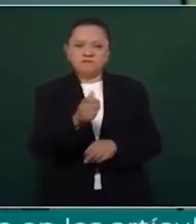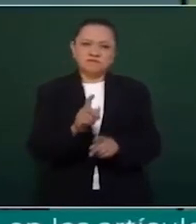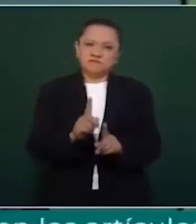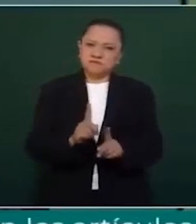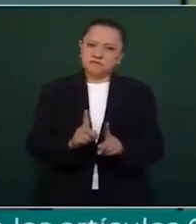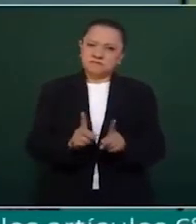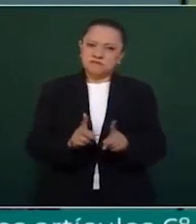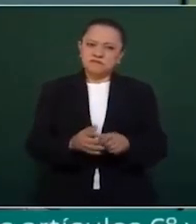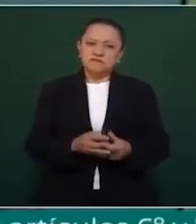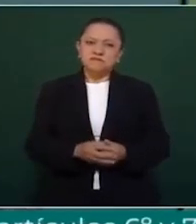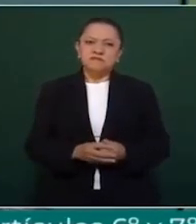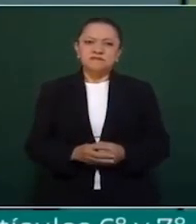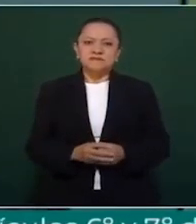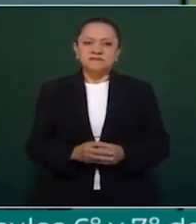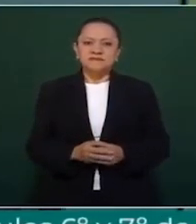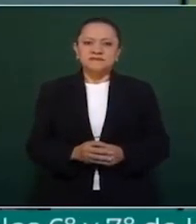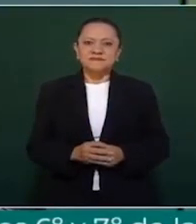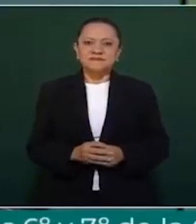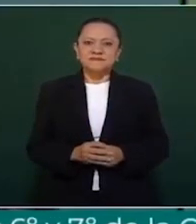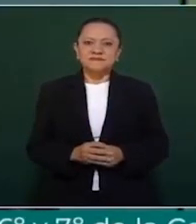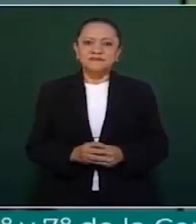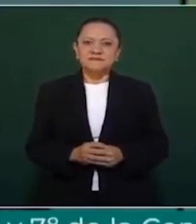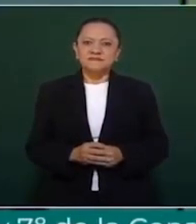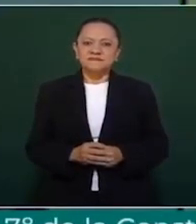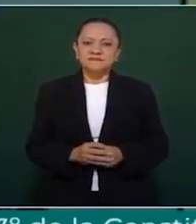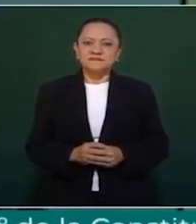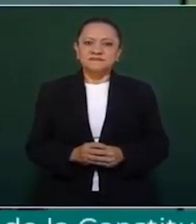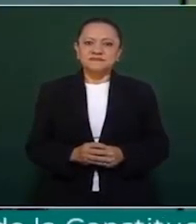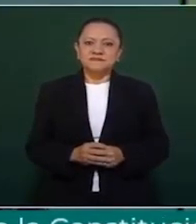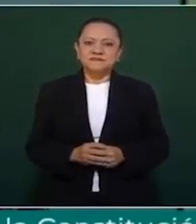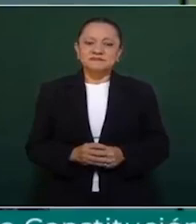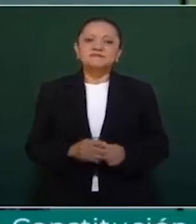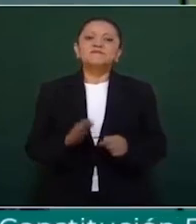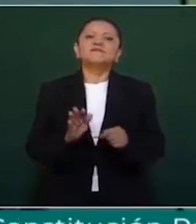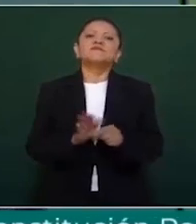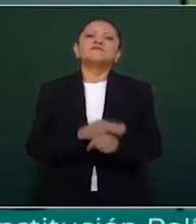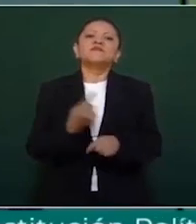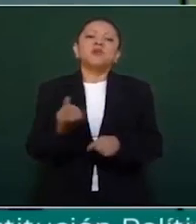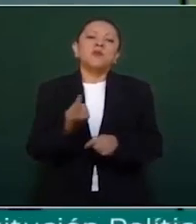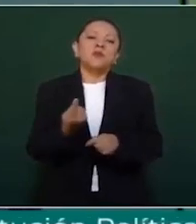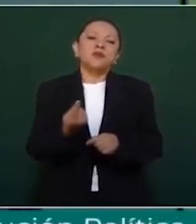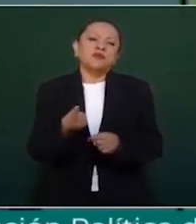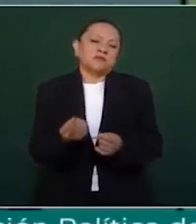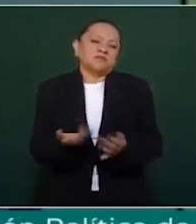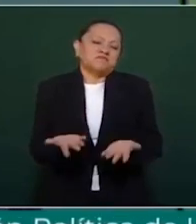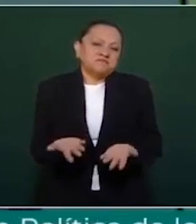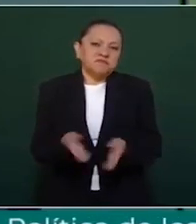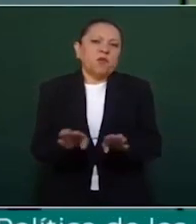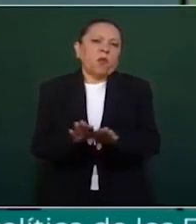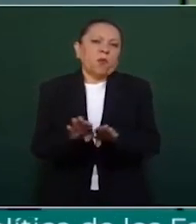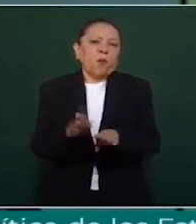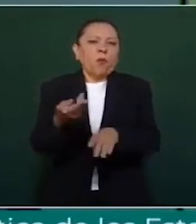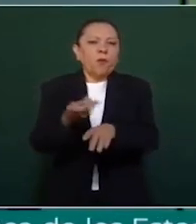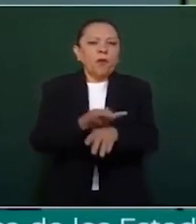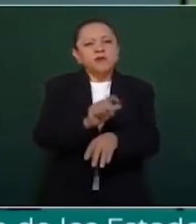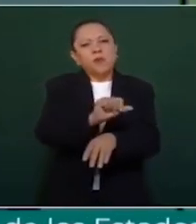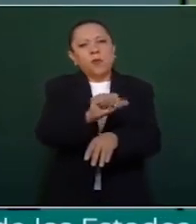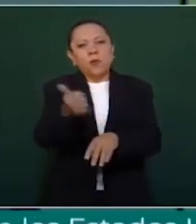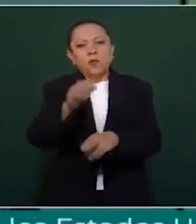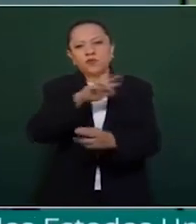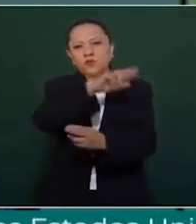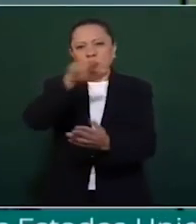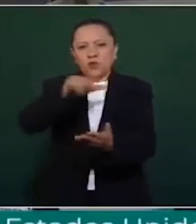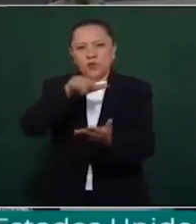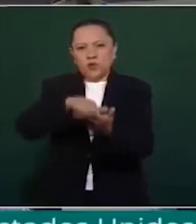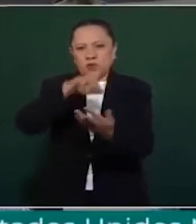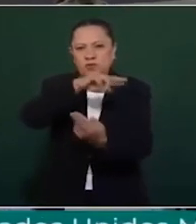porque como sucede en otras regiones del país,